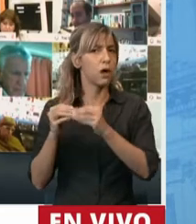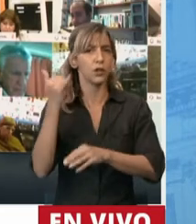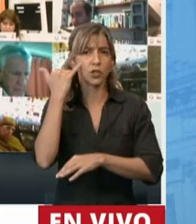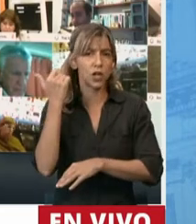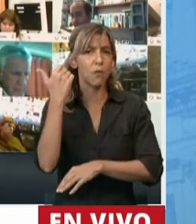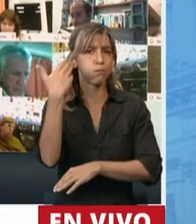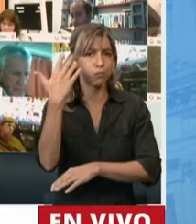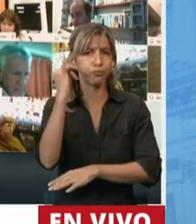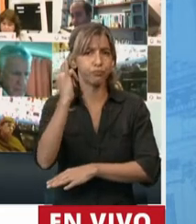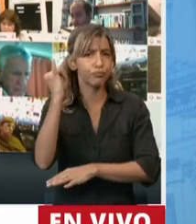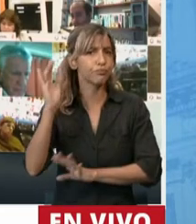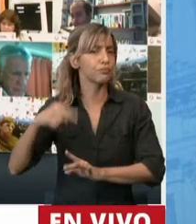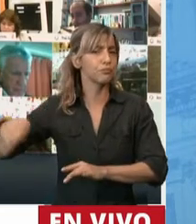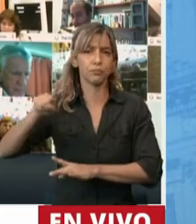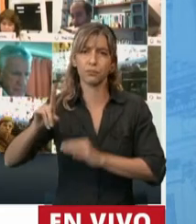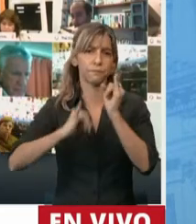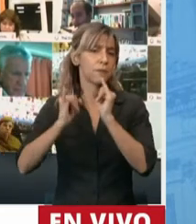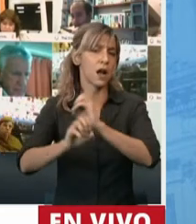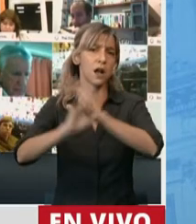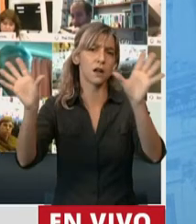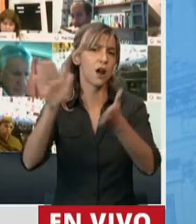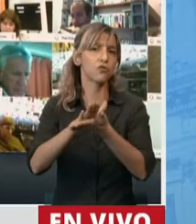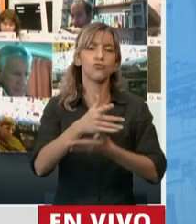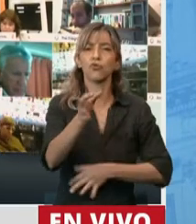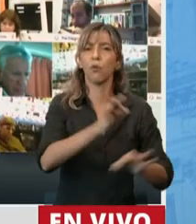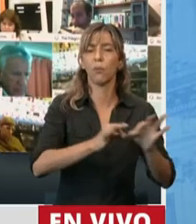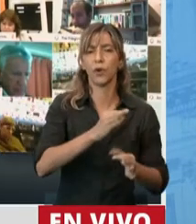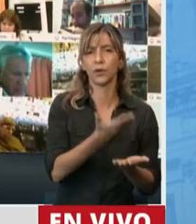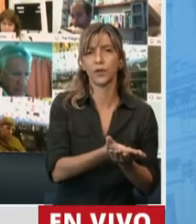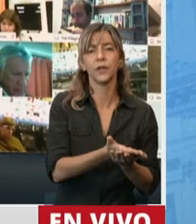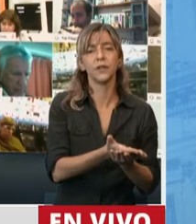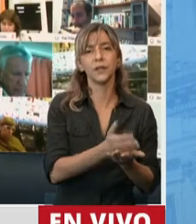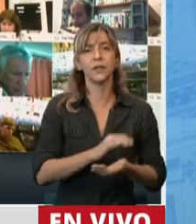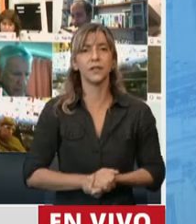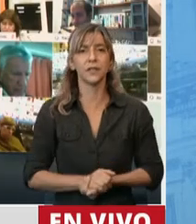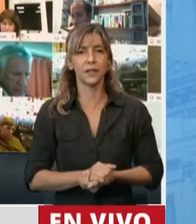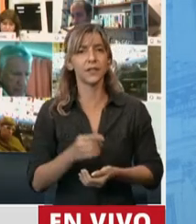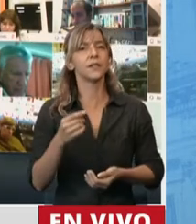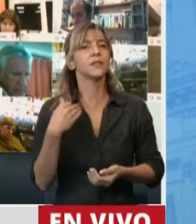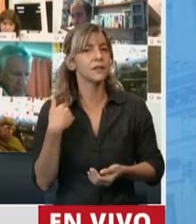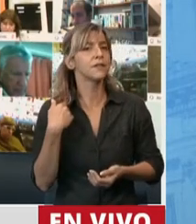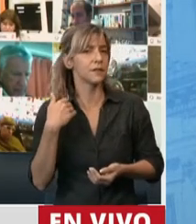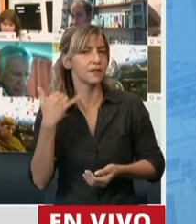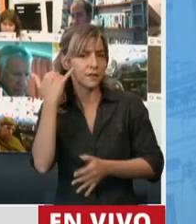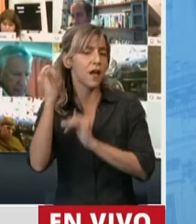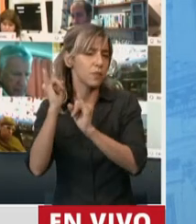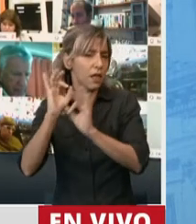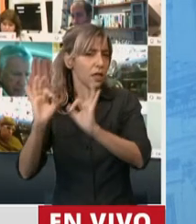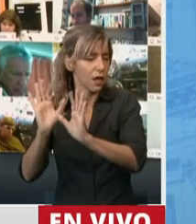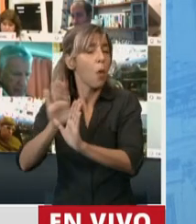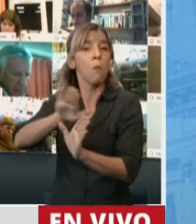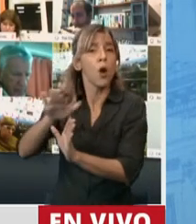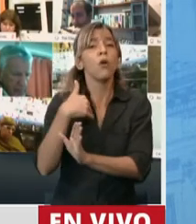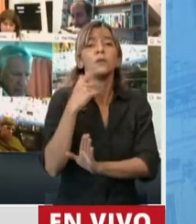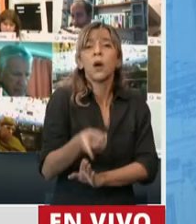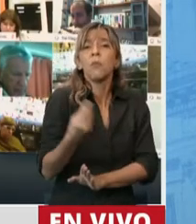palabra fueron muy claros del concepto de este proyecto, ¿no? Y también porque en nuestro país se ha puesto en práctica el